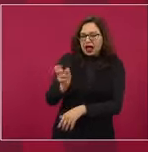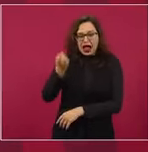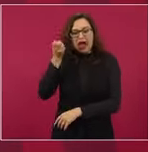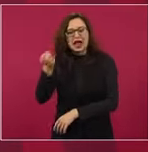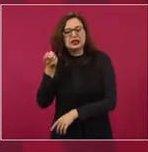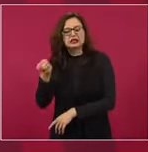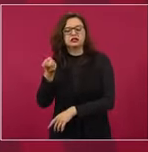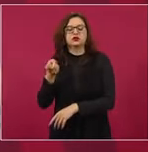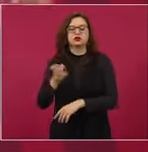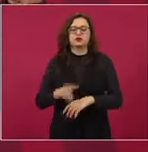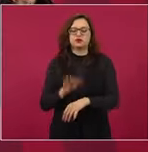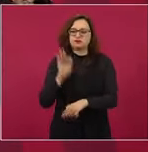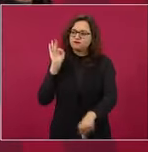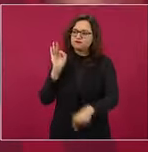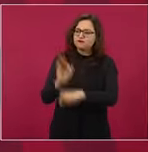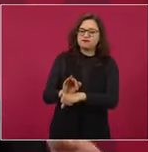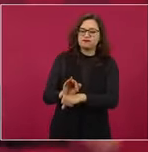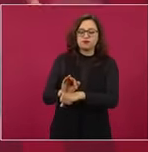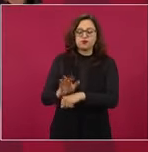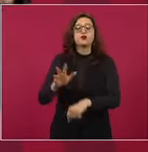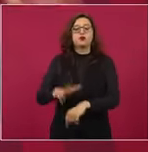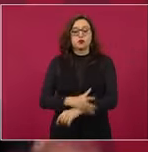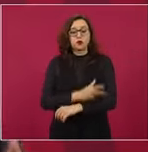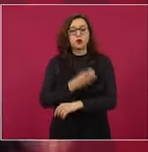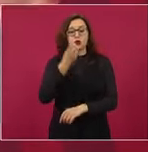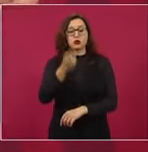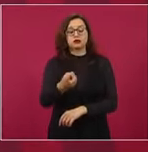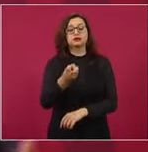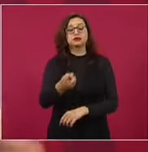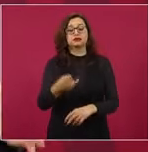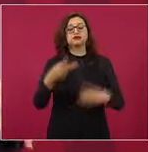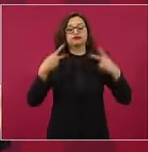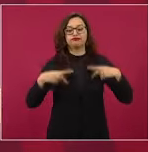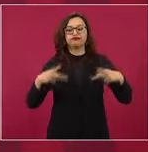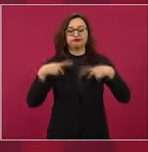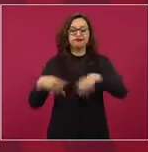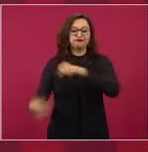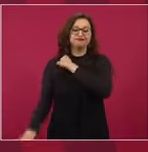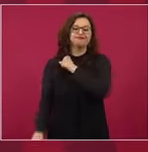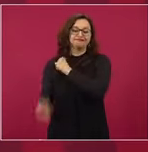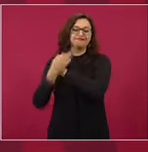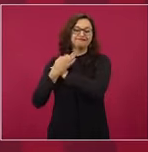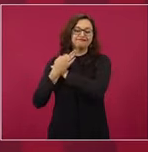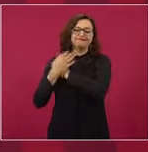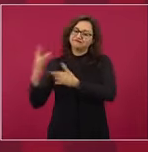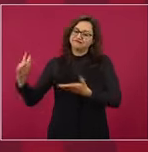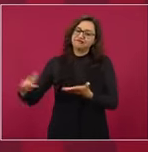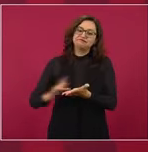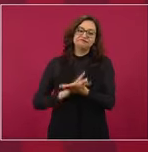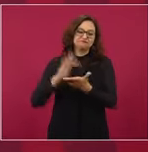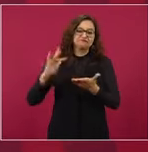y por eso la gente nos respalda, nos apoya.